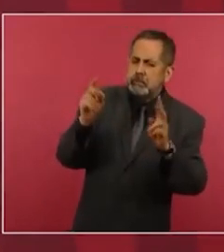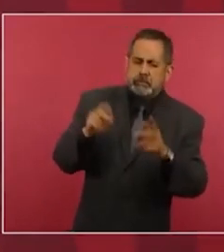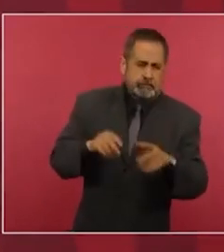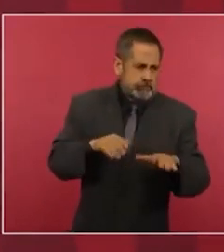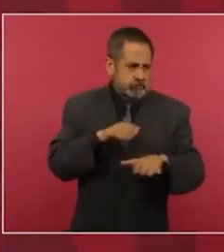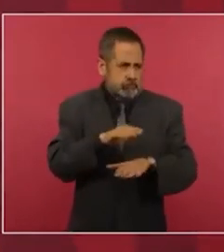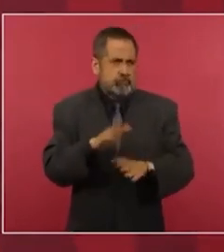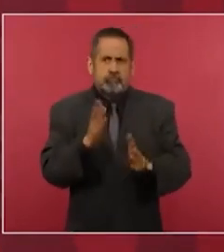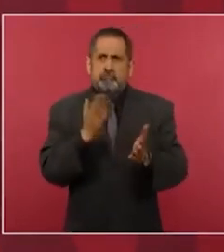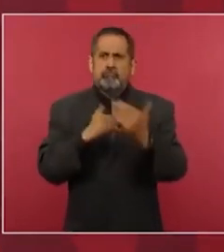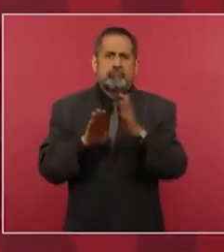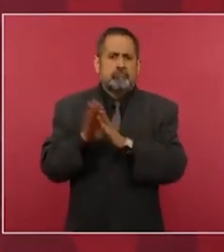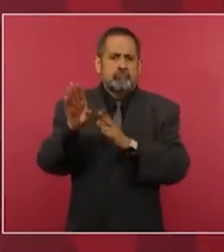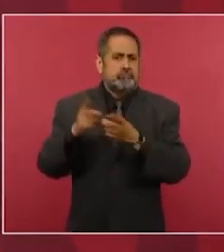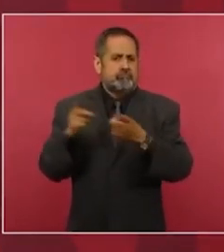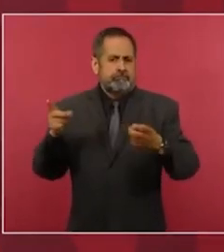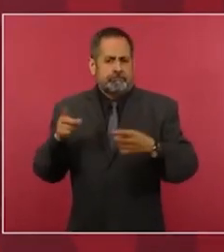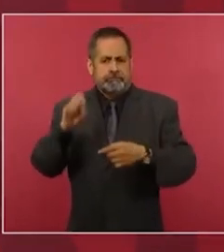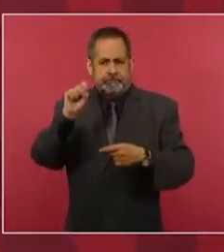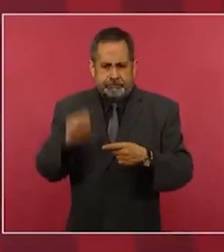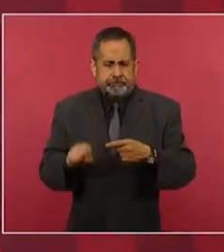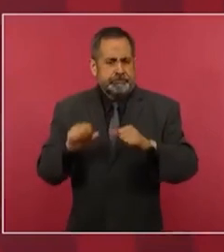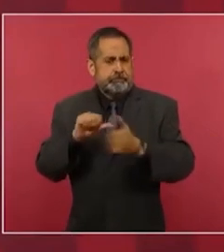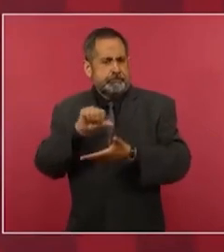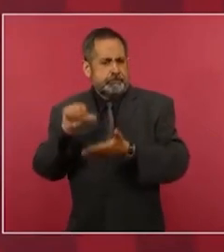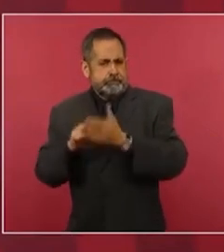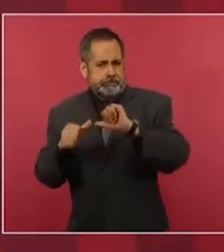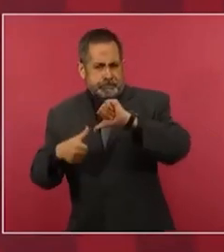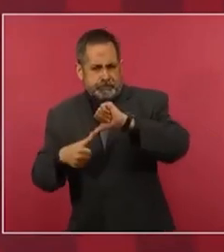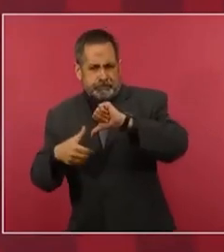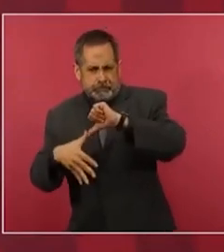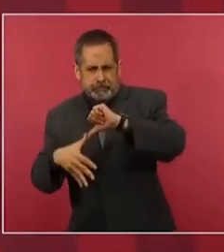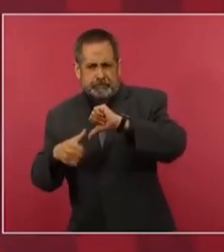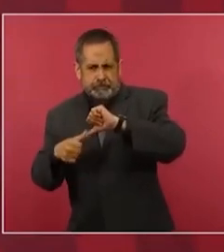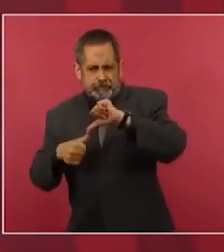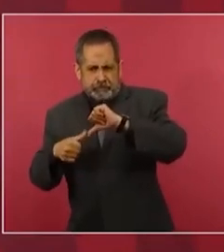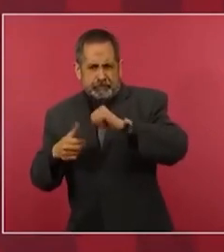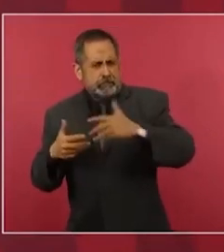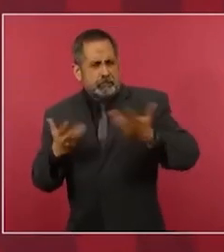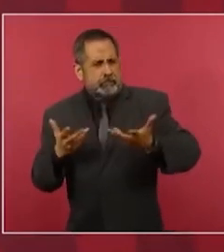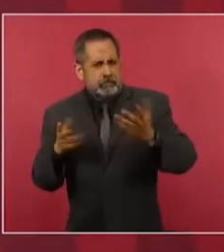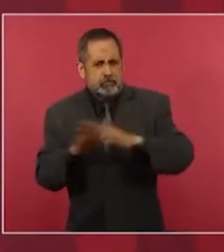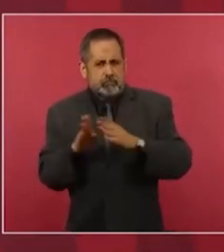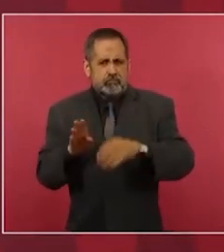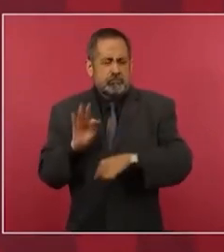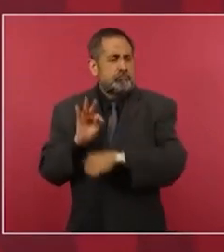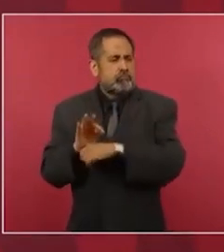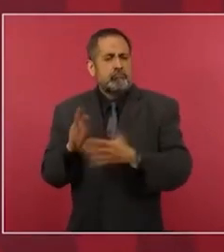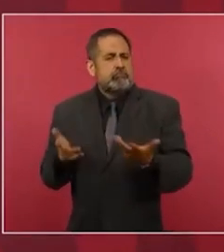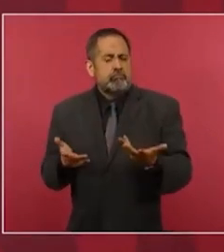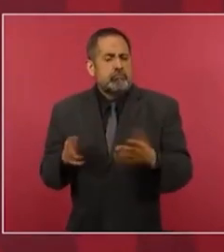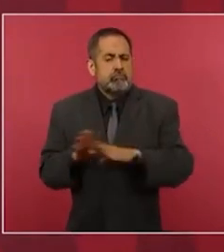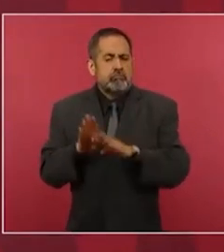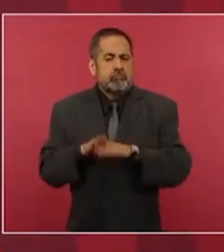del sureste y de Centroamérica para enfrentar el fenómeno